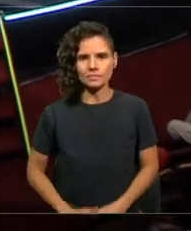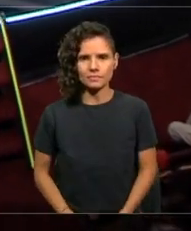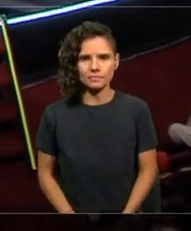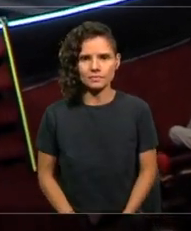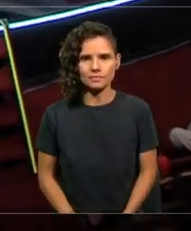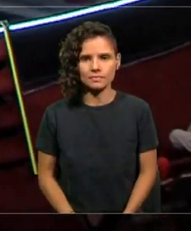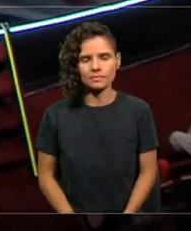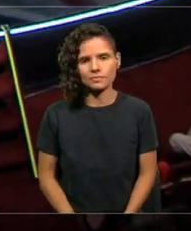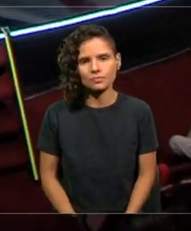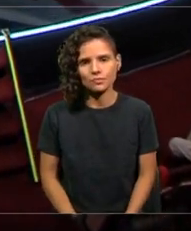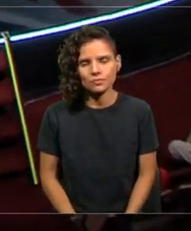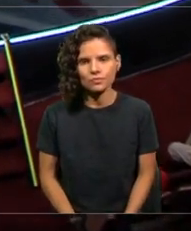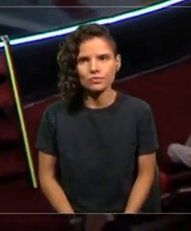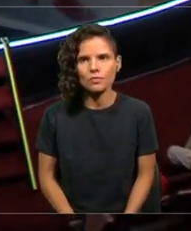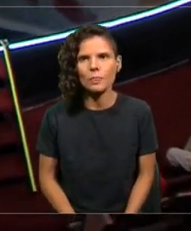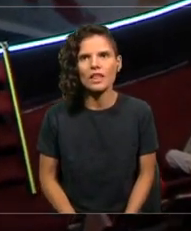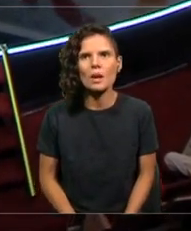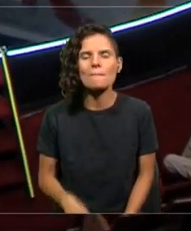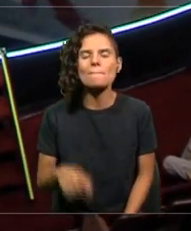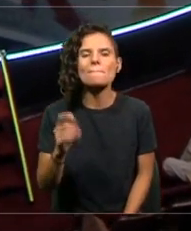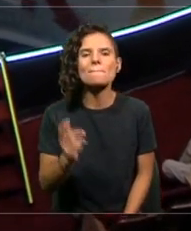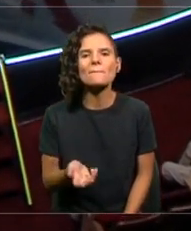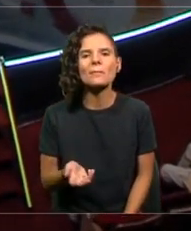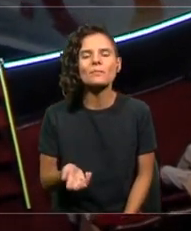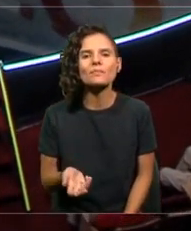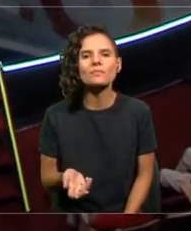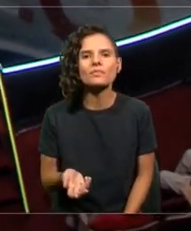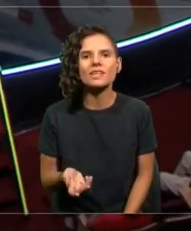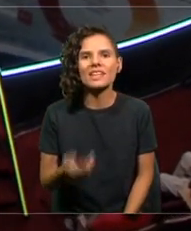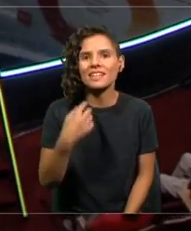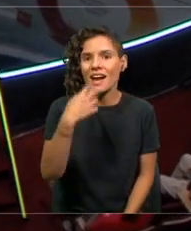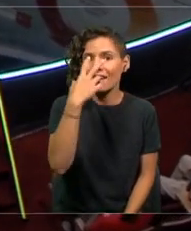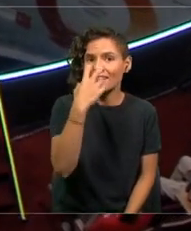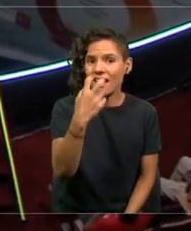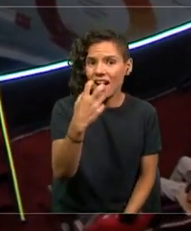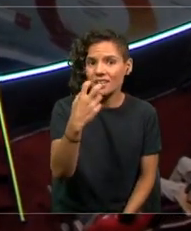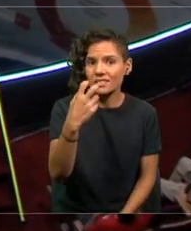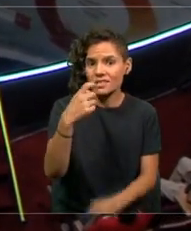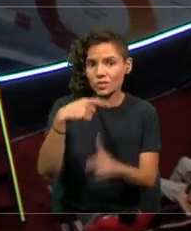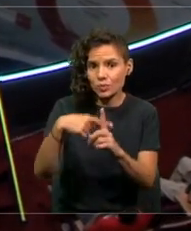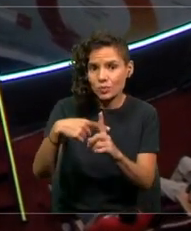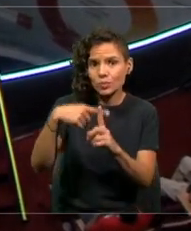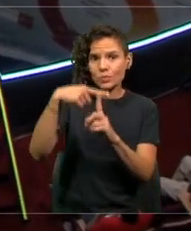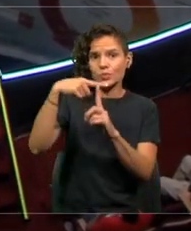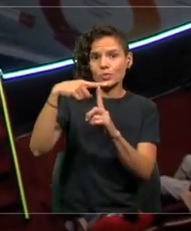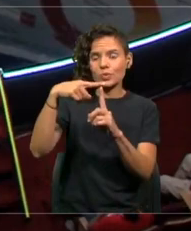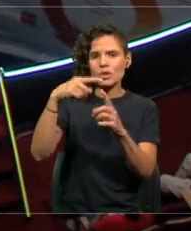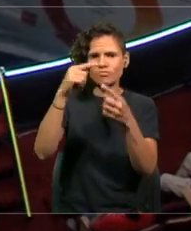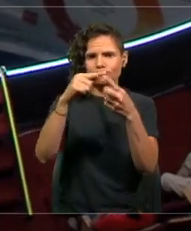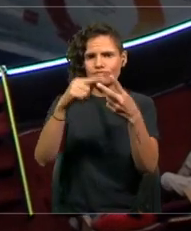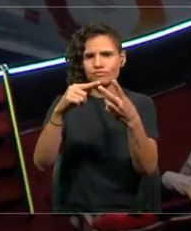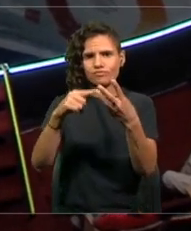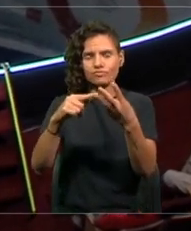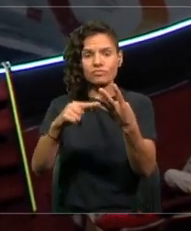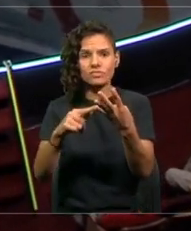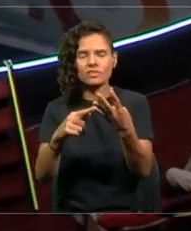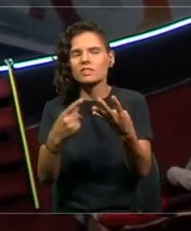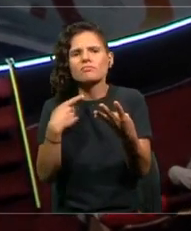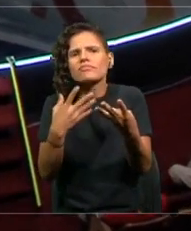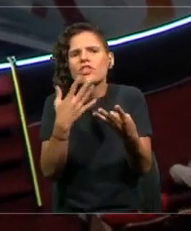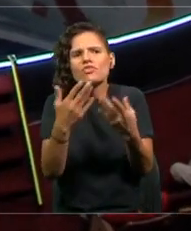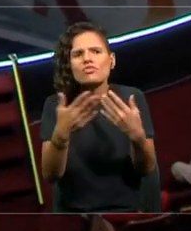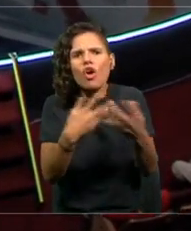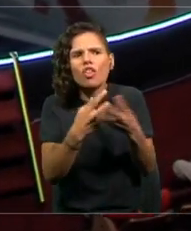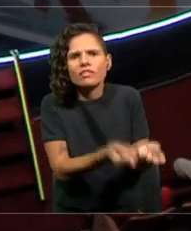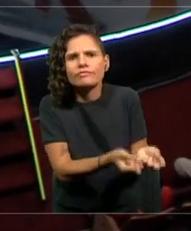Y los principales gases de efecto invernadero provienen de la generación de energía eléctrica, ¿no